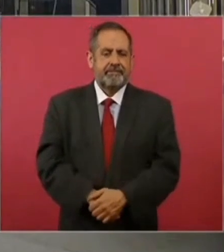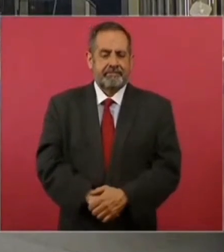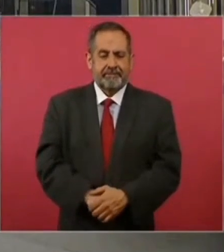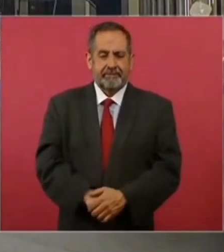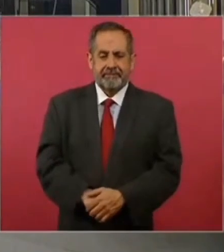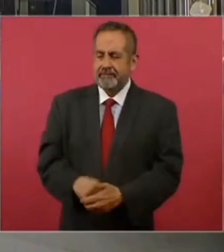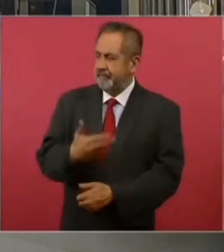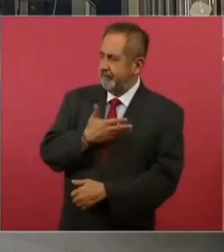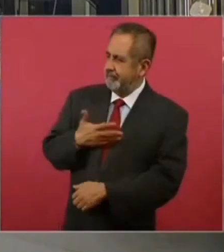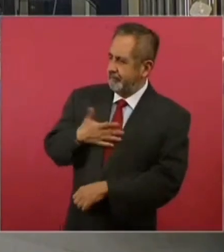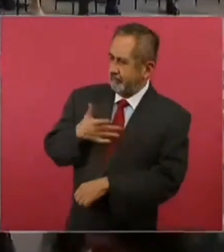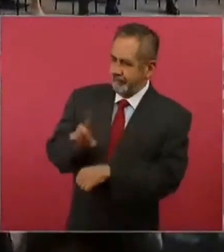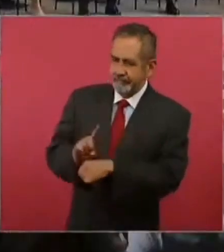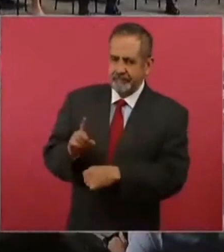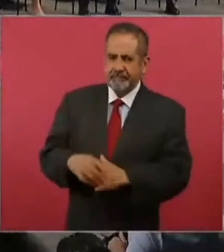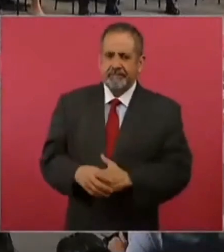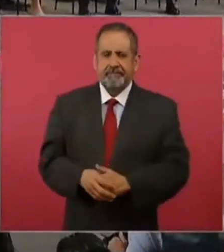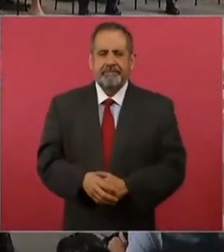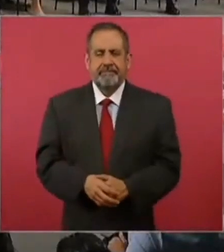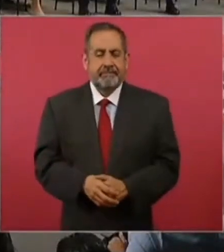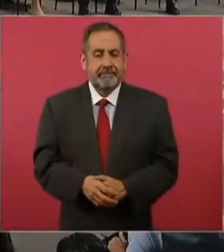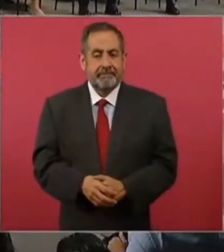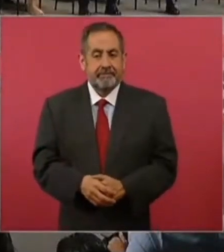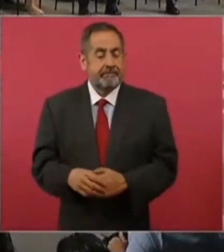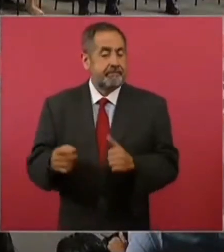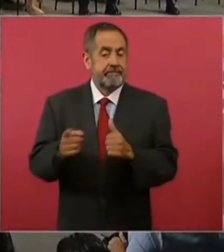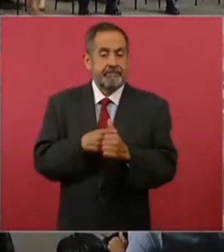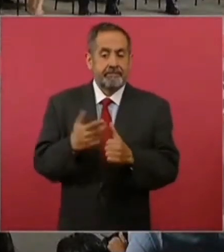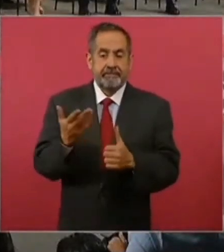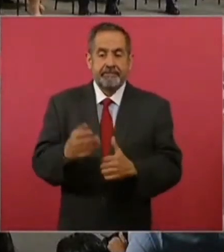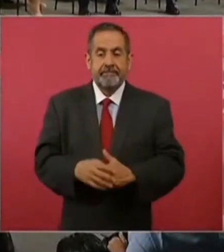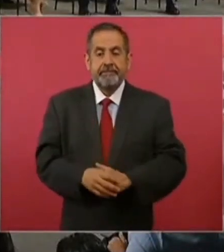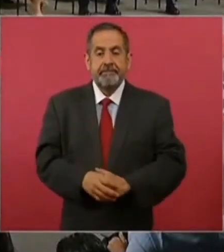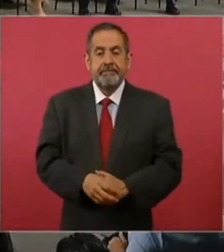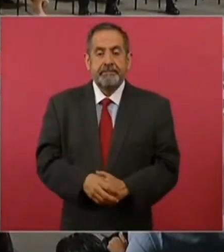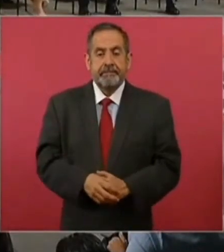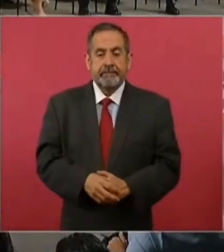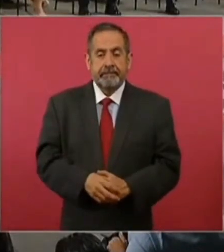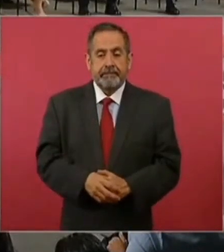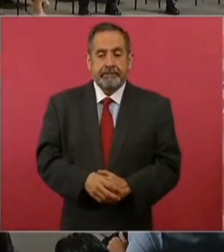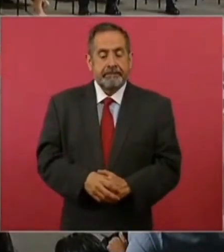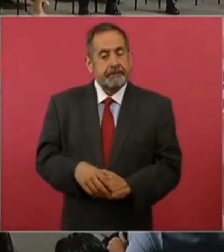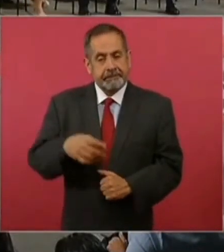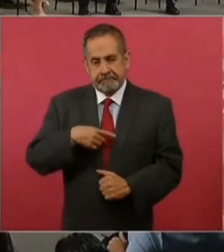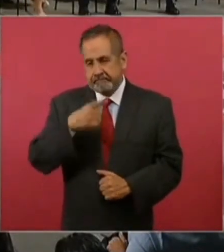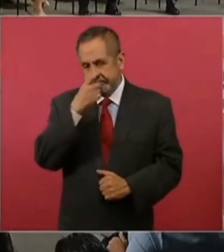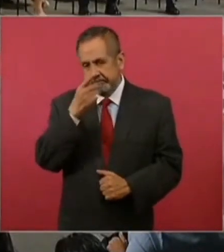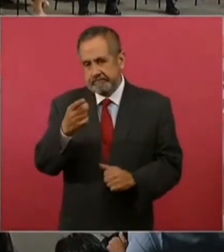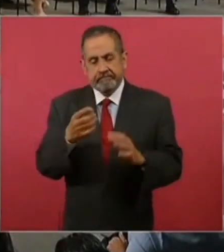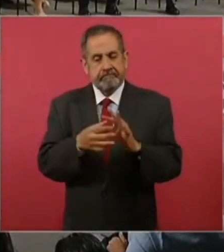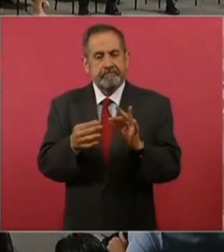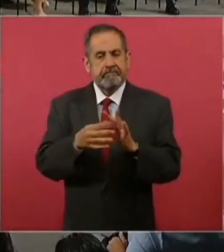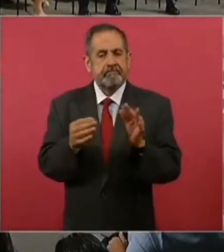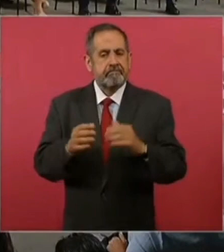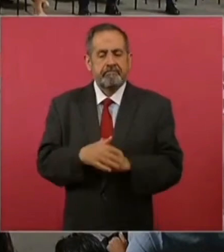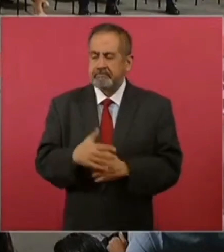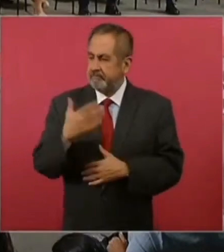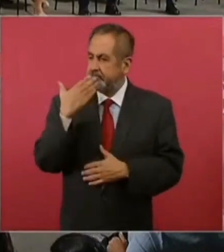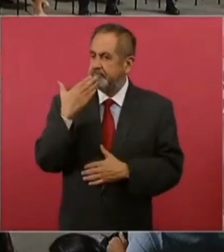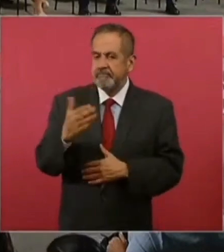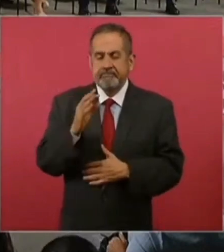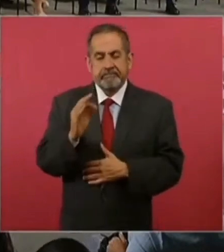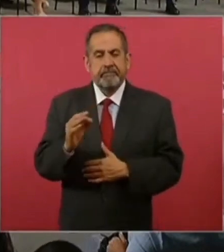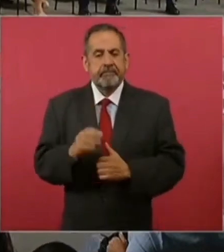presidente, buen día. Bueno, primeramente decirles que es obviamente muy grato